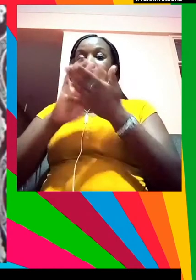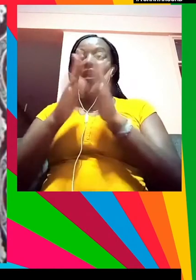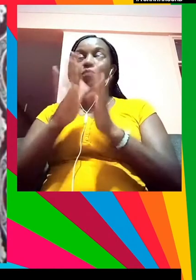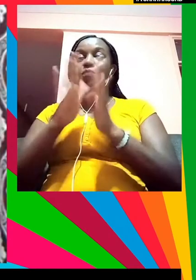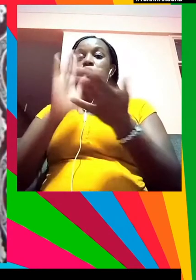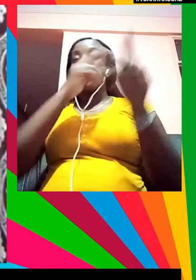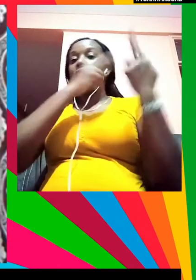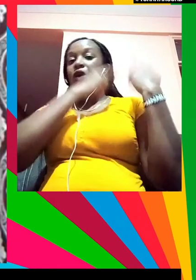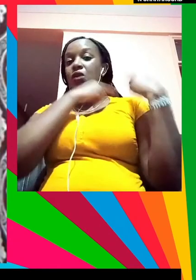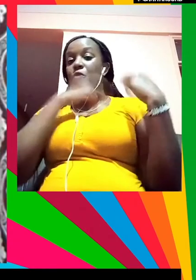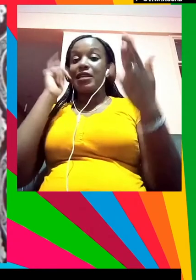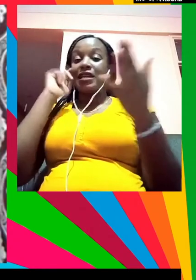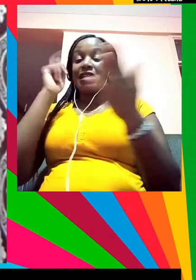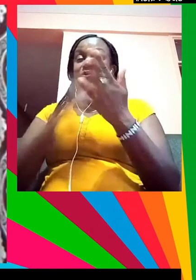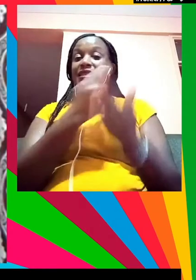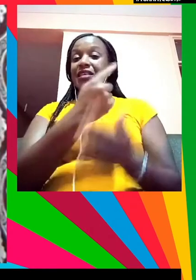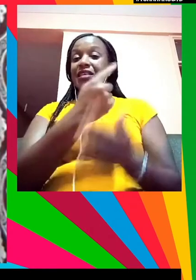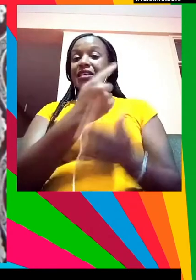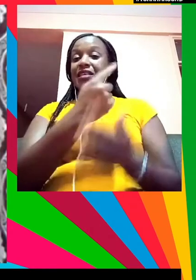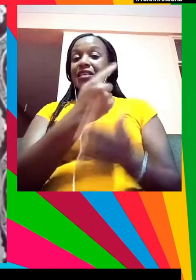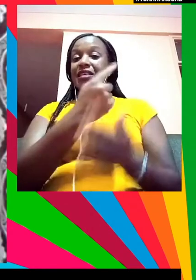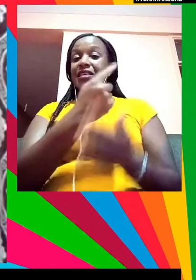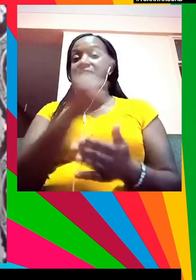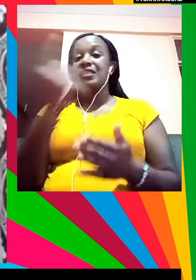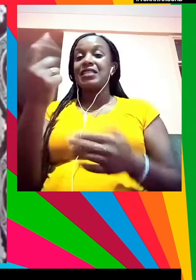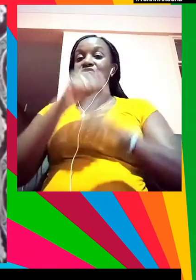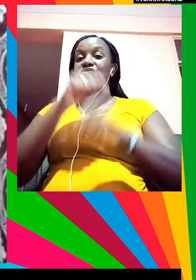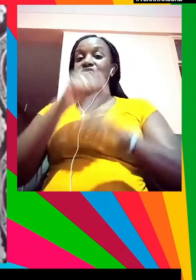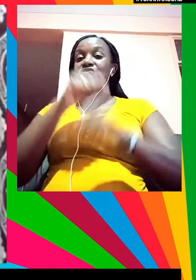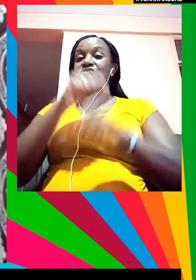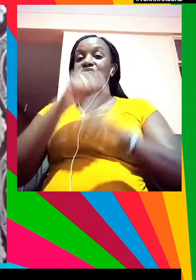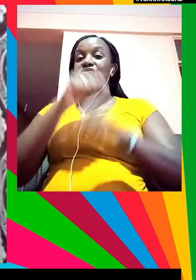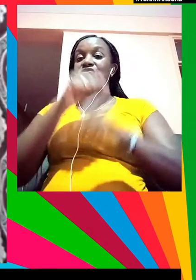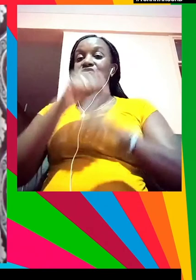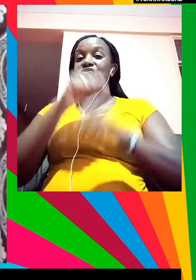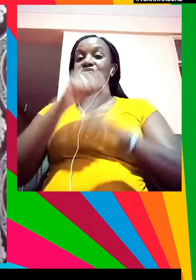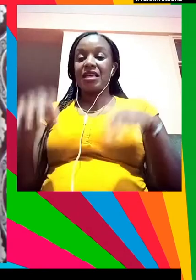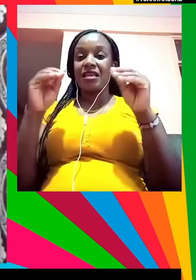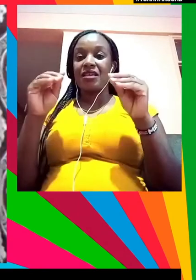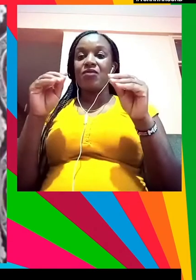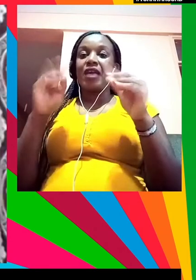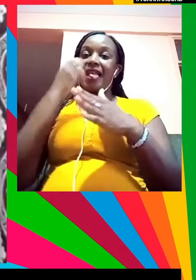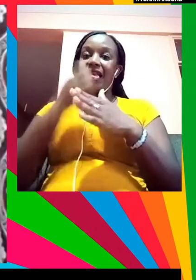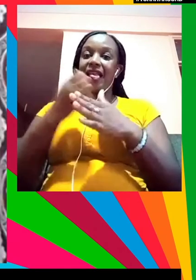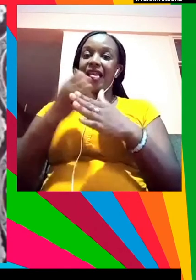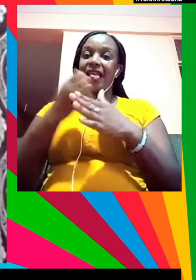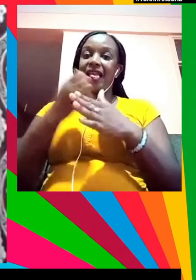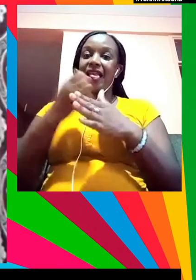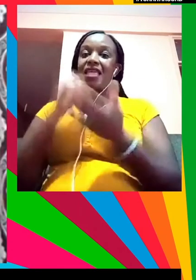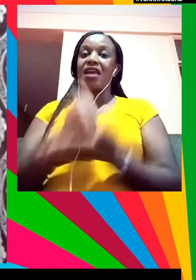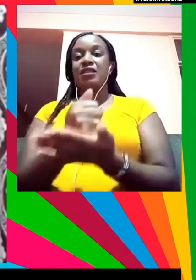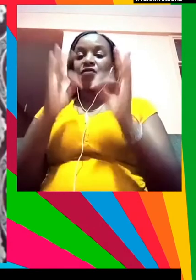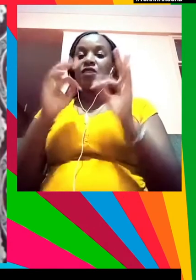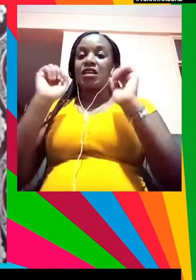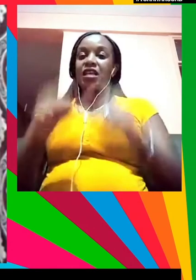cuenta de que con cada acción que tomamos estamos bien ayudando o perjudicando. Y si